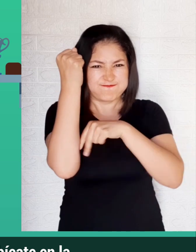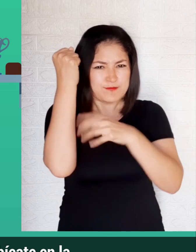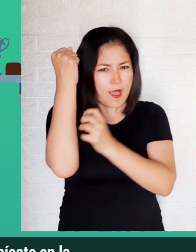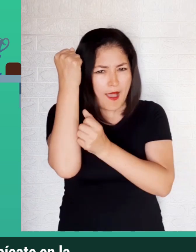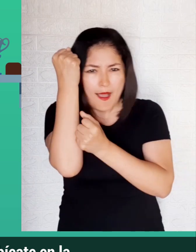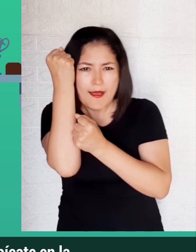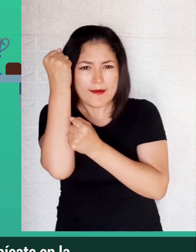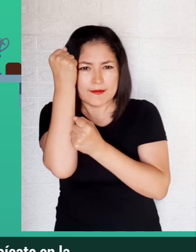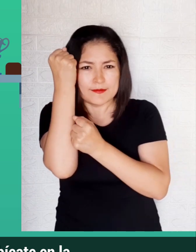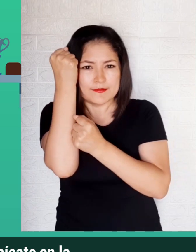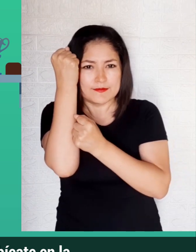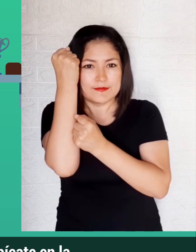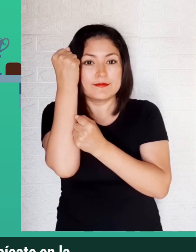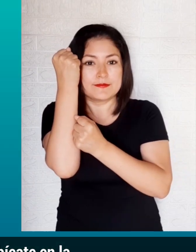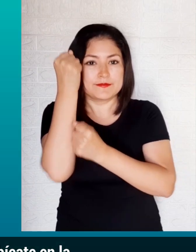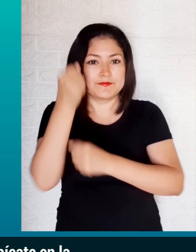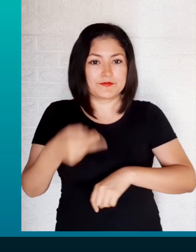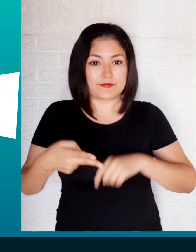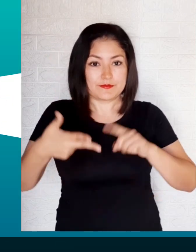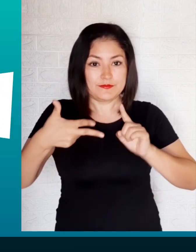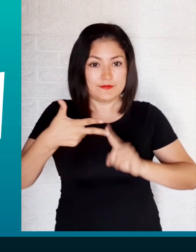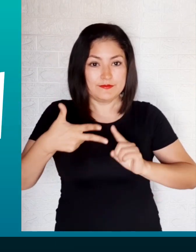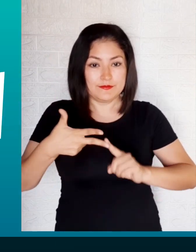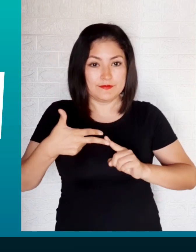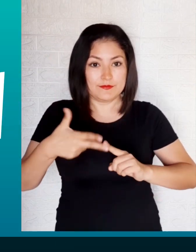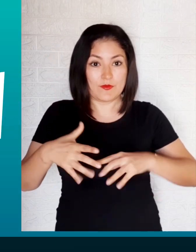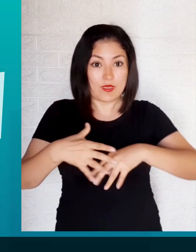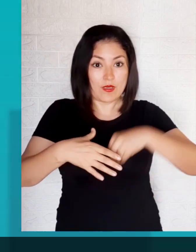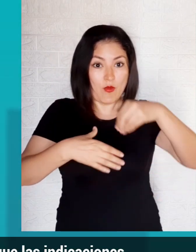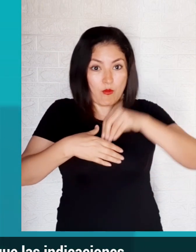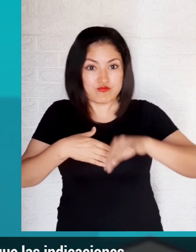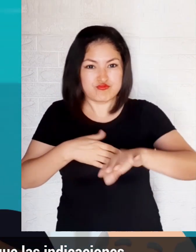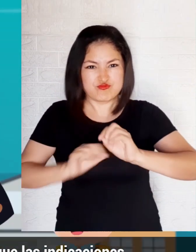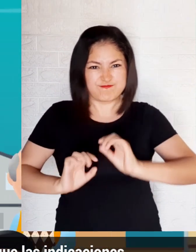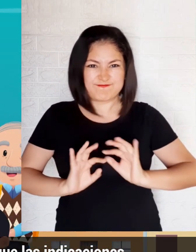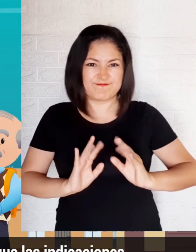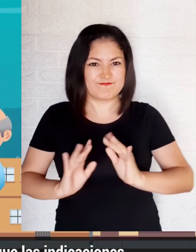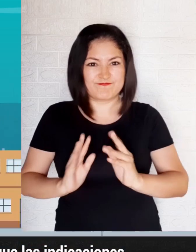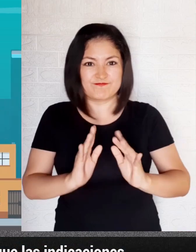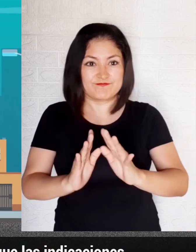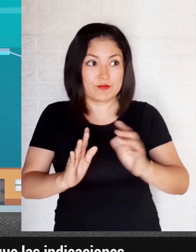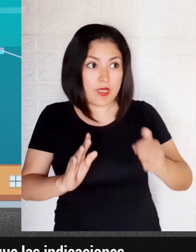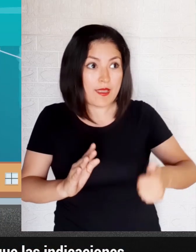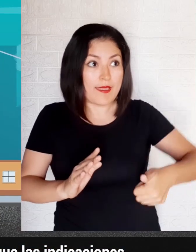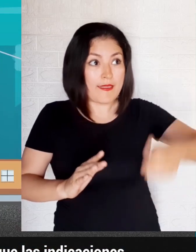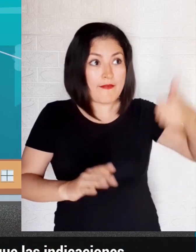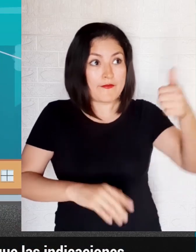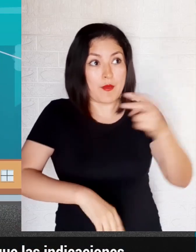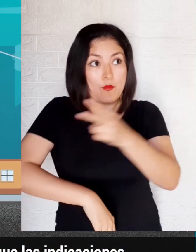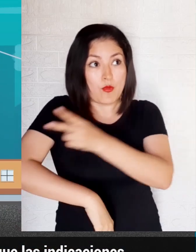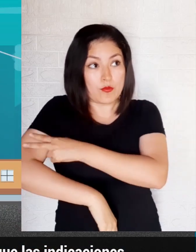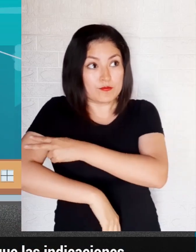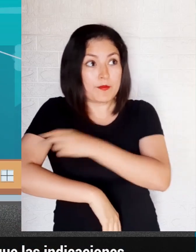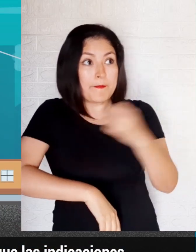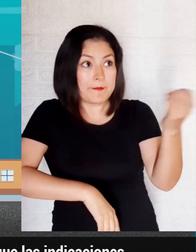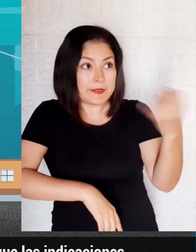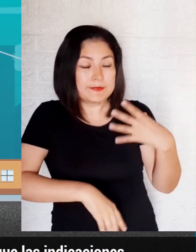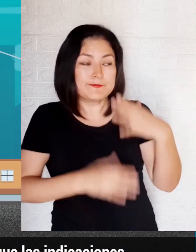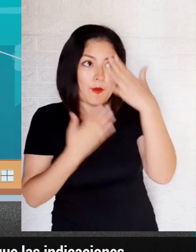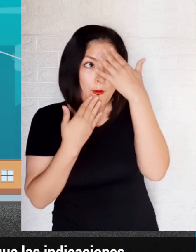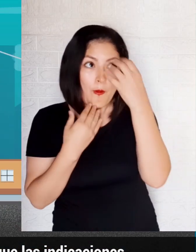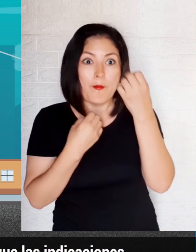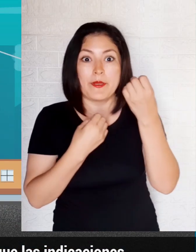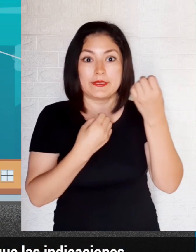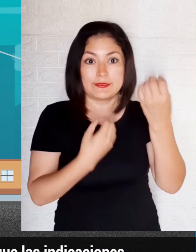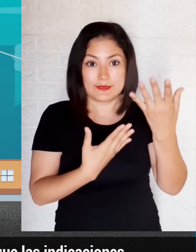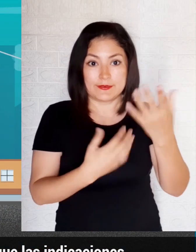segura interna en caso de sismo. Momento 3. Evacúa hacia las zonas seguras externas y sigue las indicaciones de las